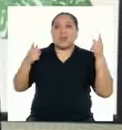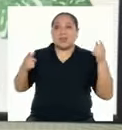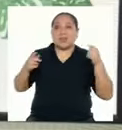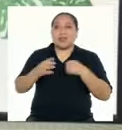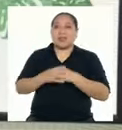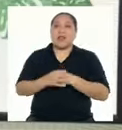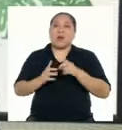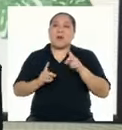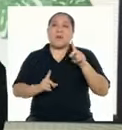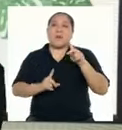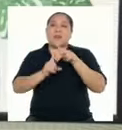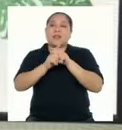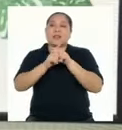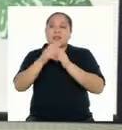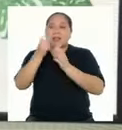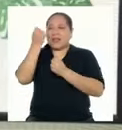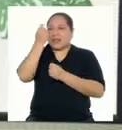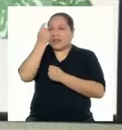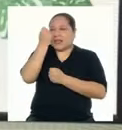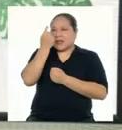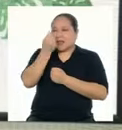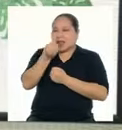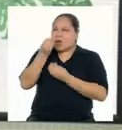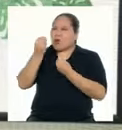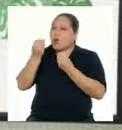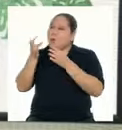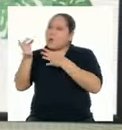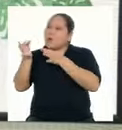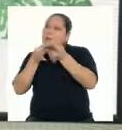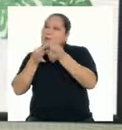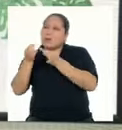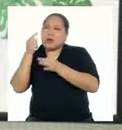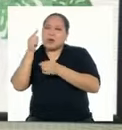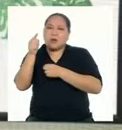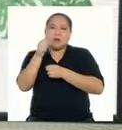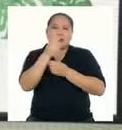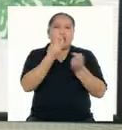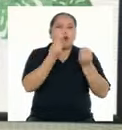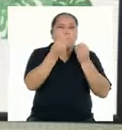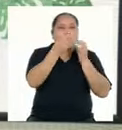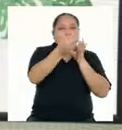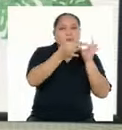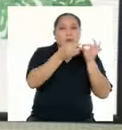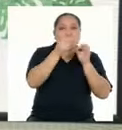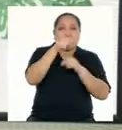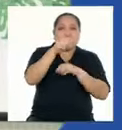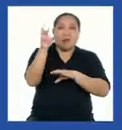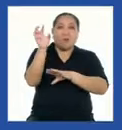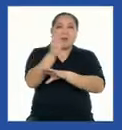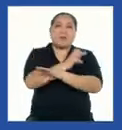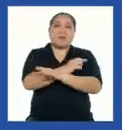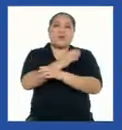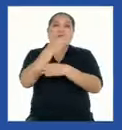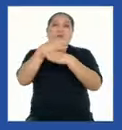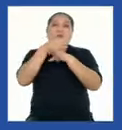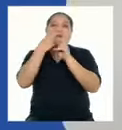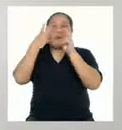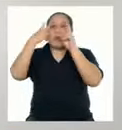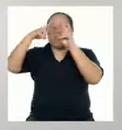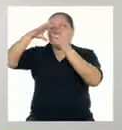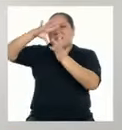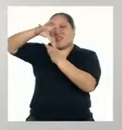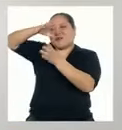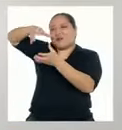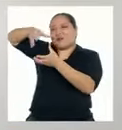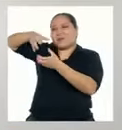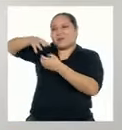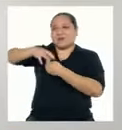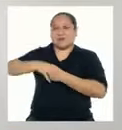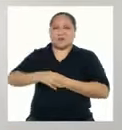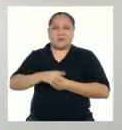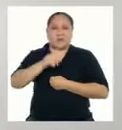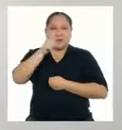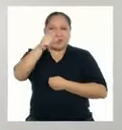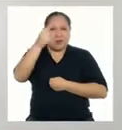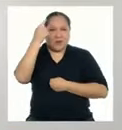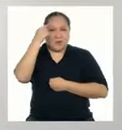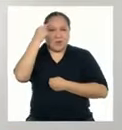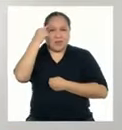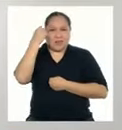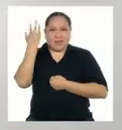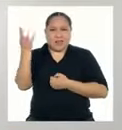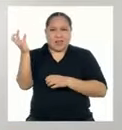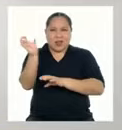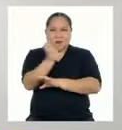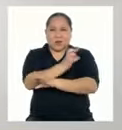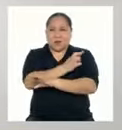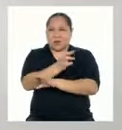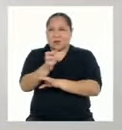las cosas que nos rodean Y de explicarlas La poesía es una forma de ver el mundo ¿Por qué creen que